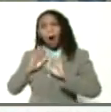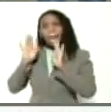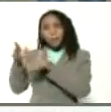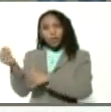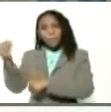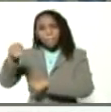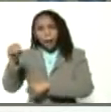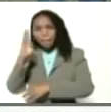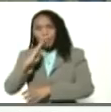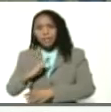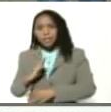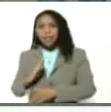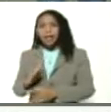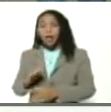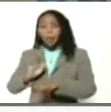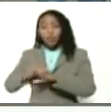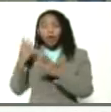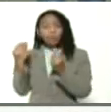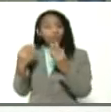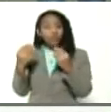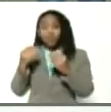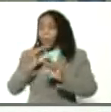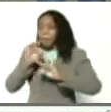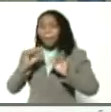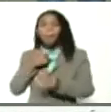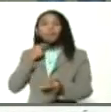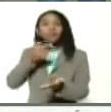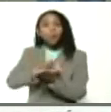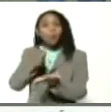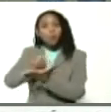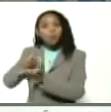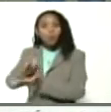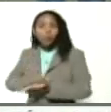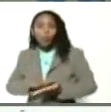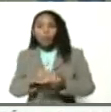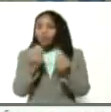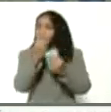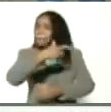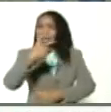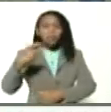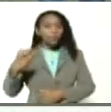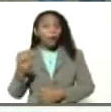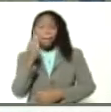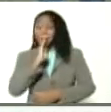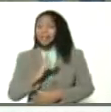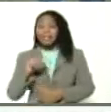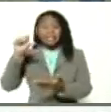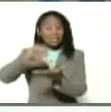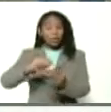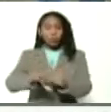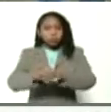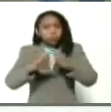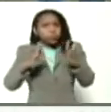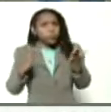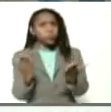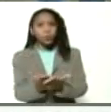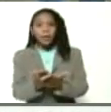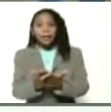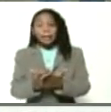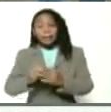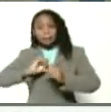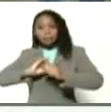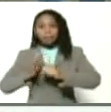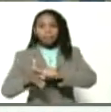ha roto récord de contagios, de fallecimientos, Brasil es el epicentro mundial del